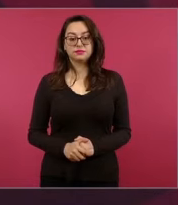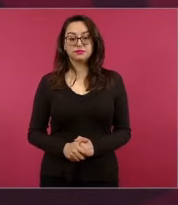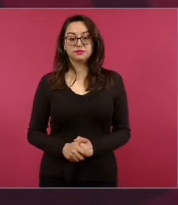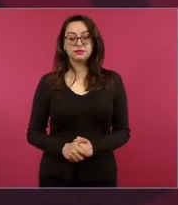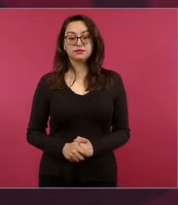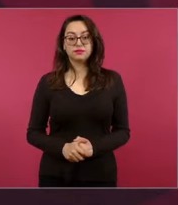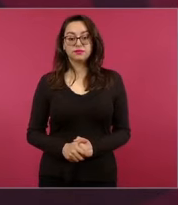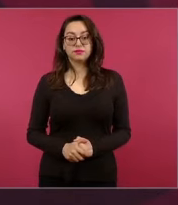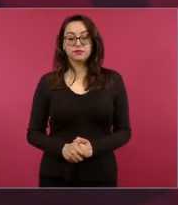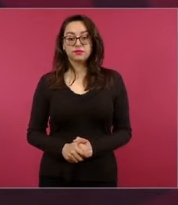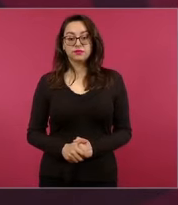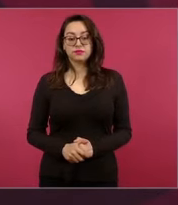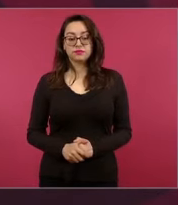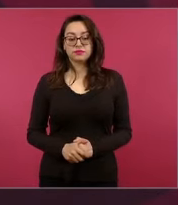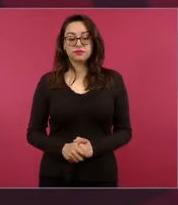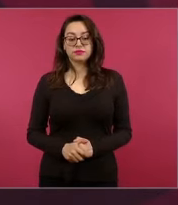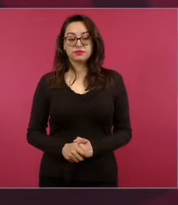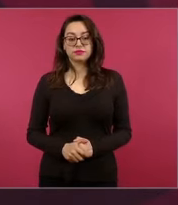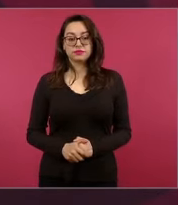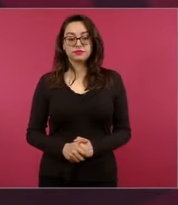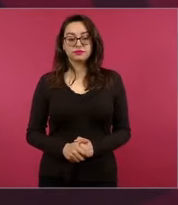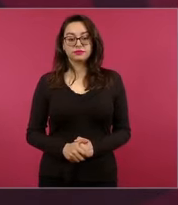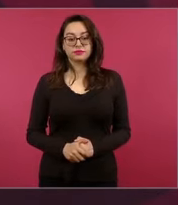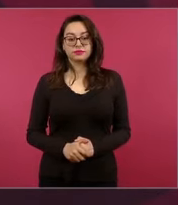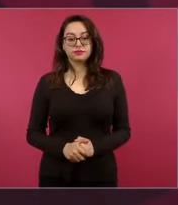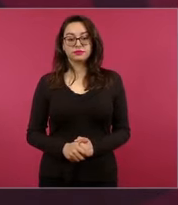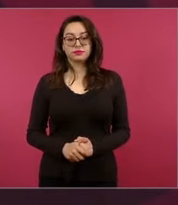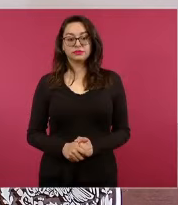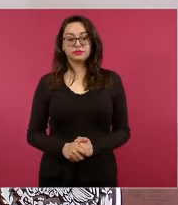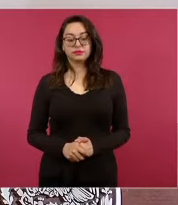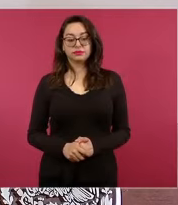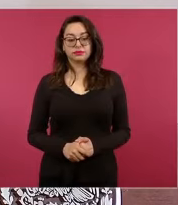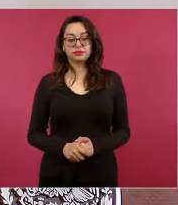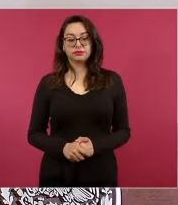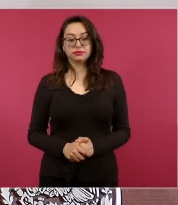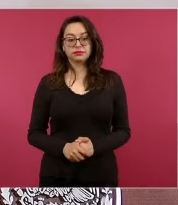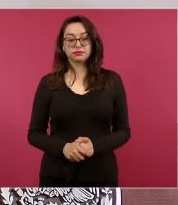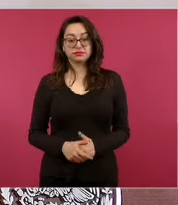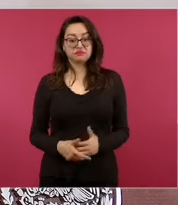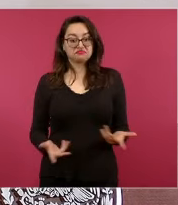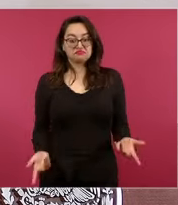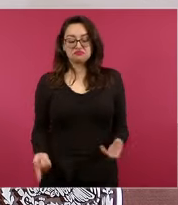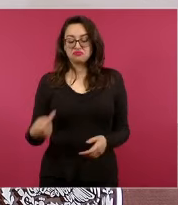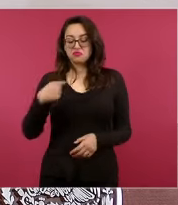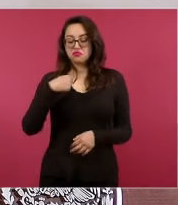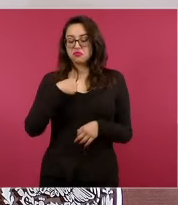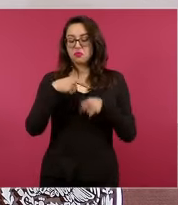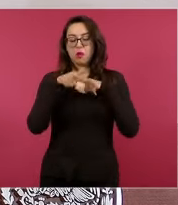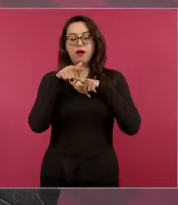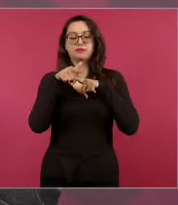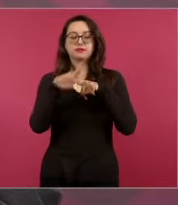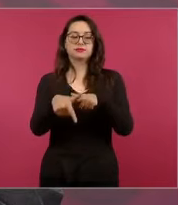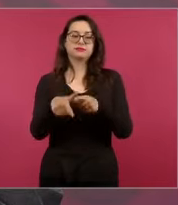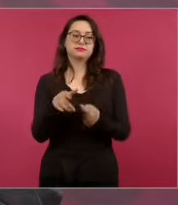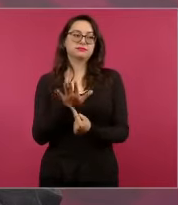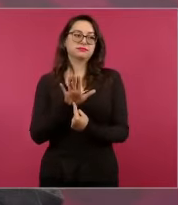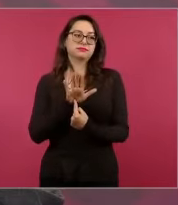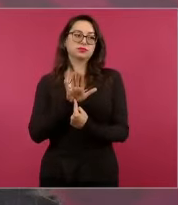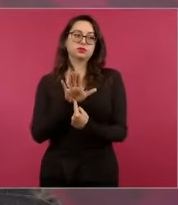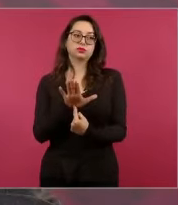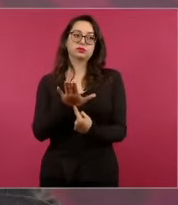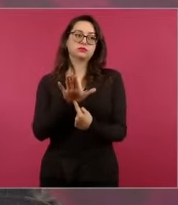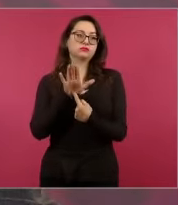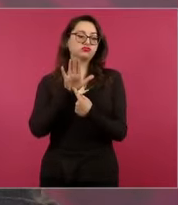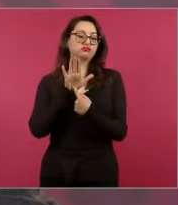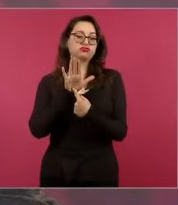Y yo no voy a dejar de decir las cosas como son,